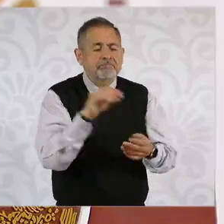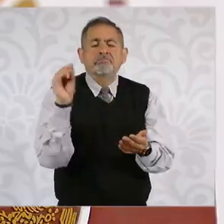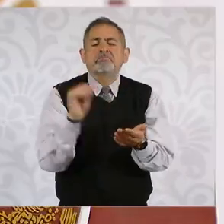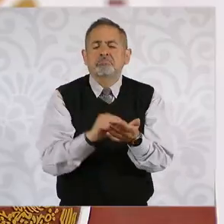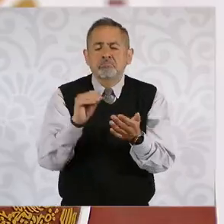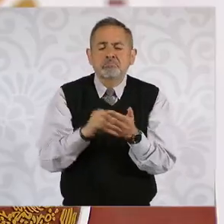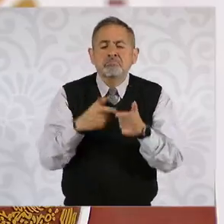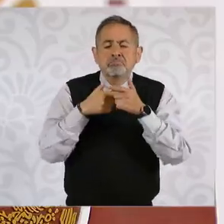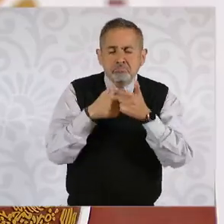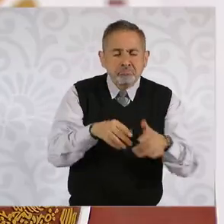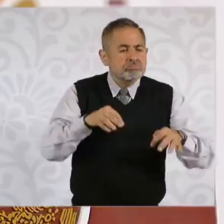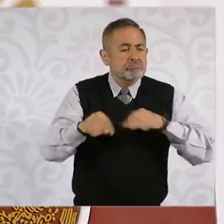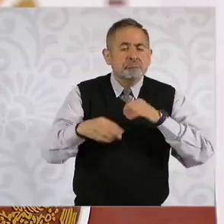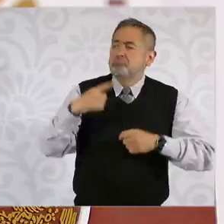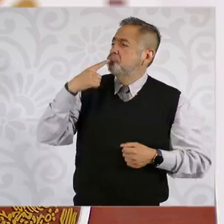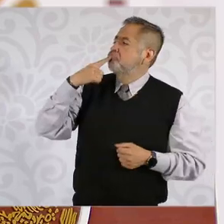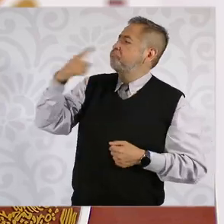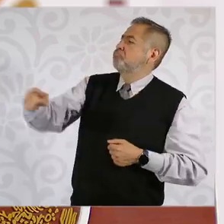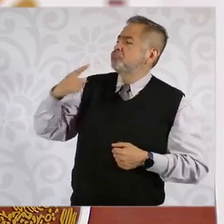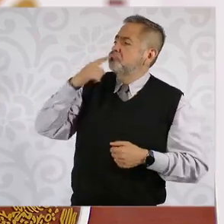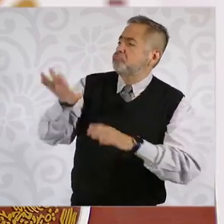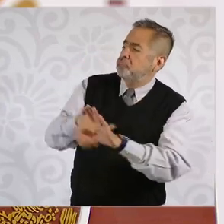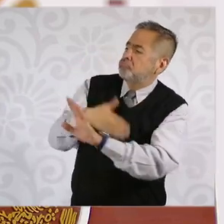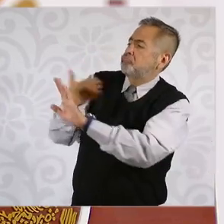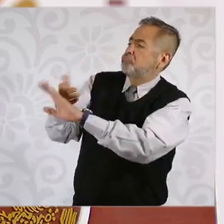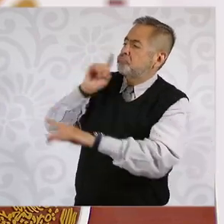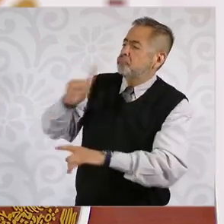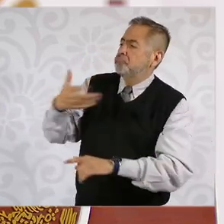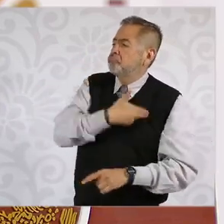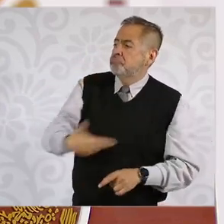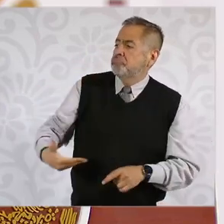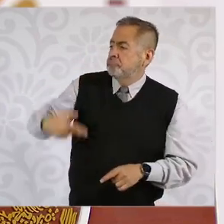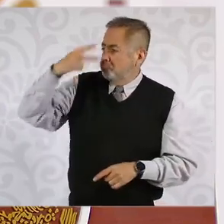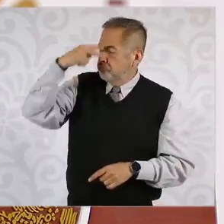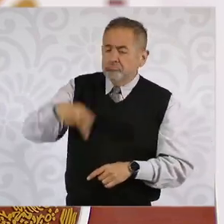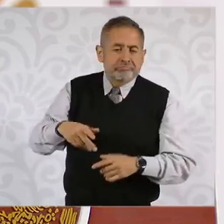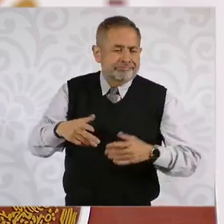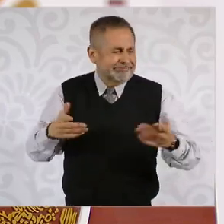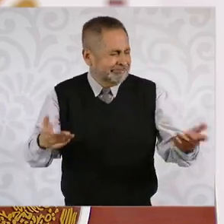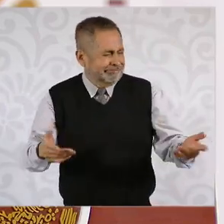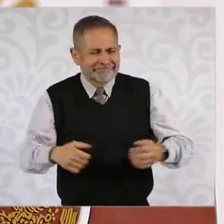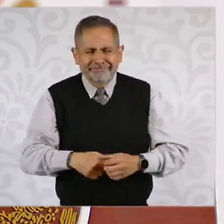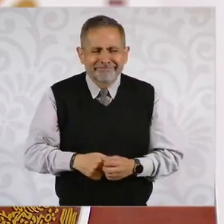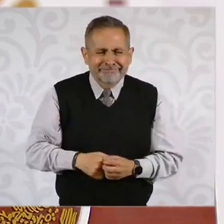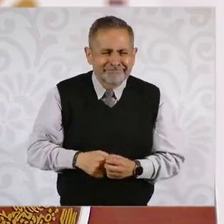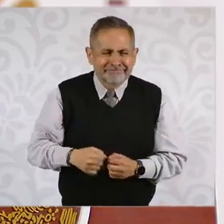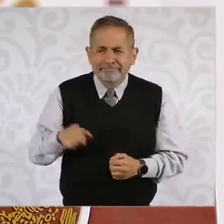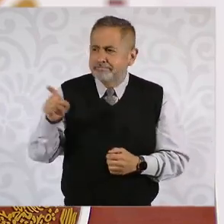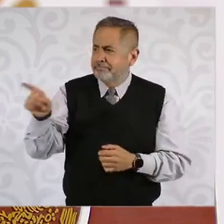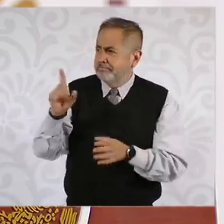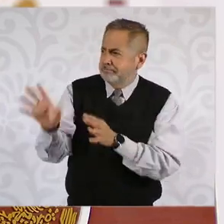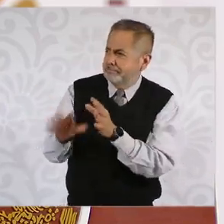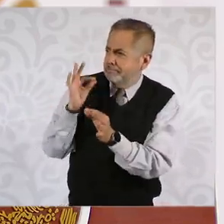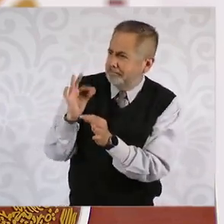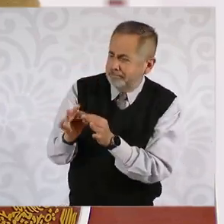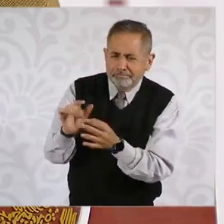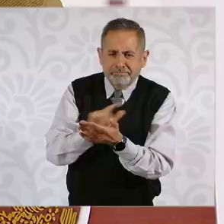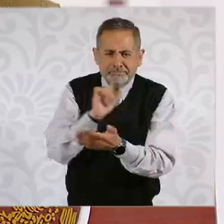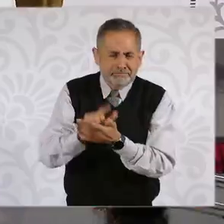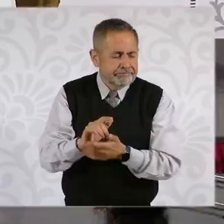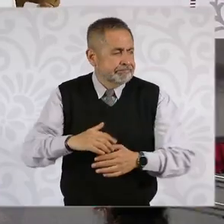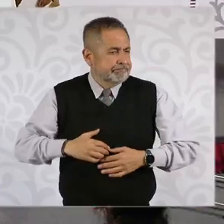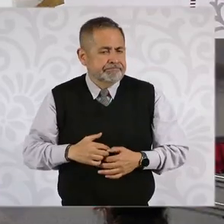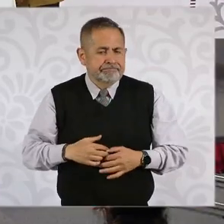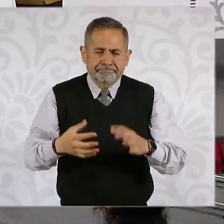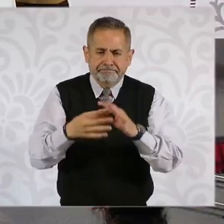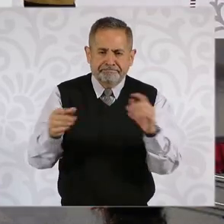denunciando a la presidenta y porque ella cumple con la ley. ¿Sería cuánto,